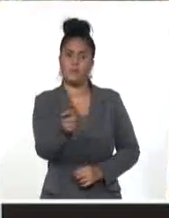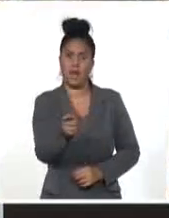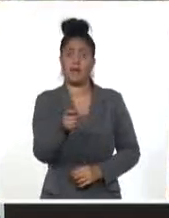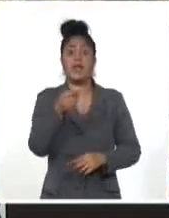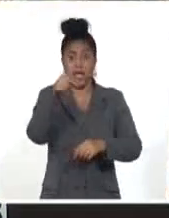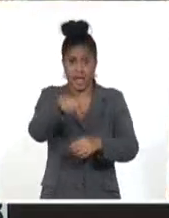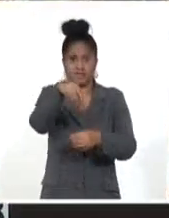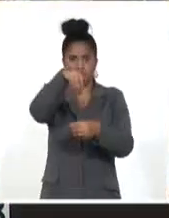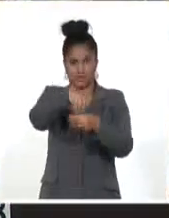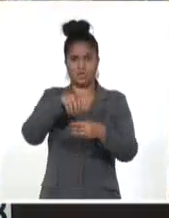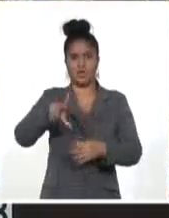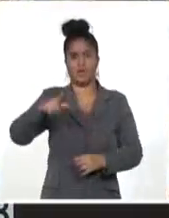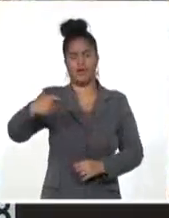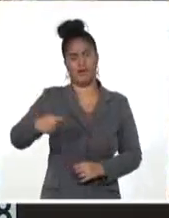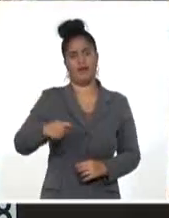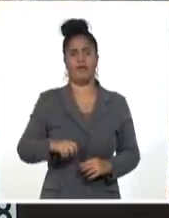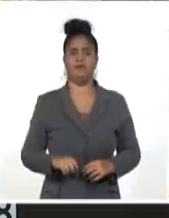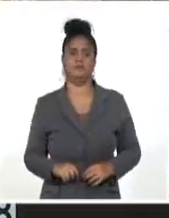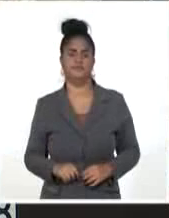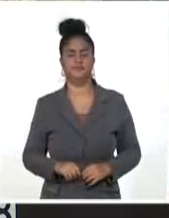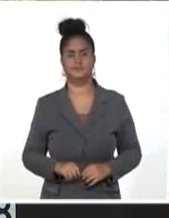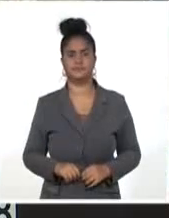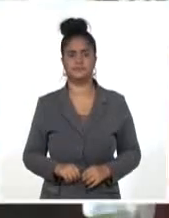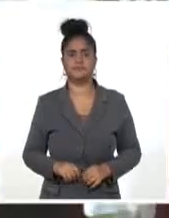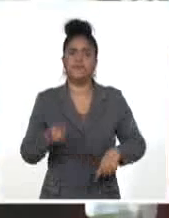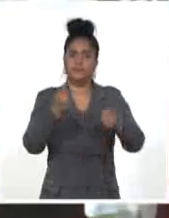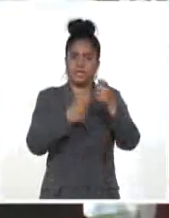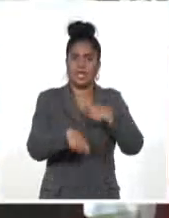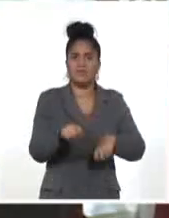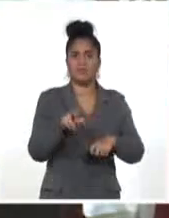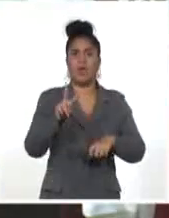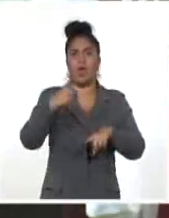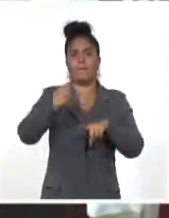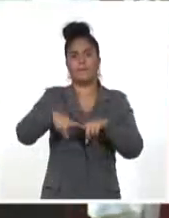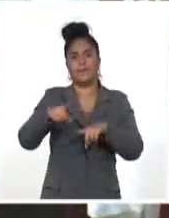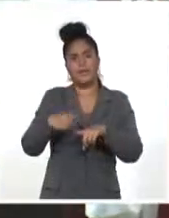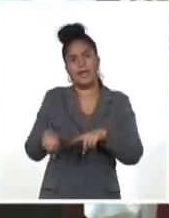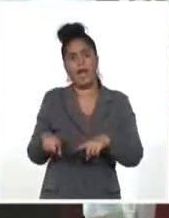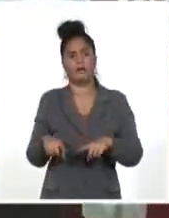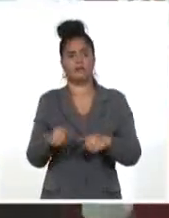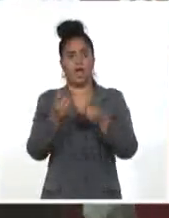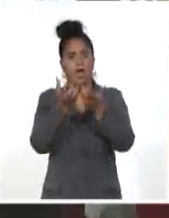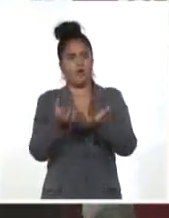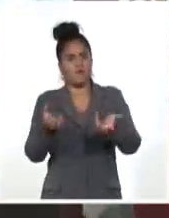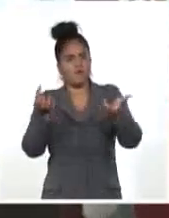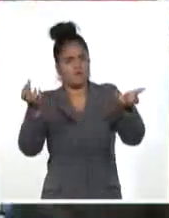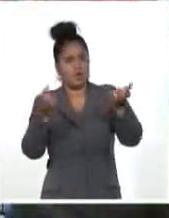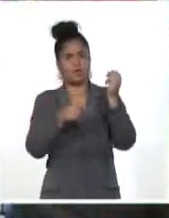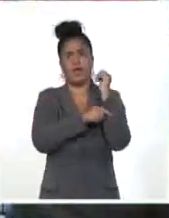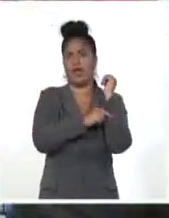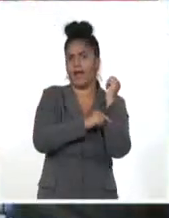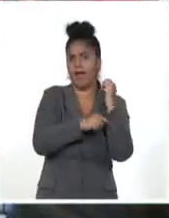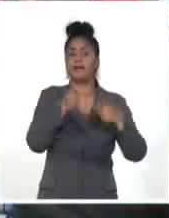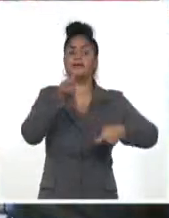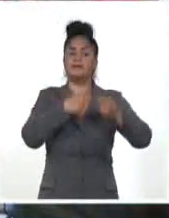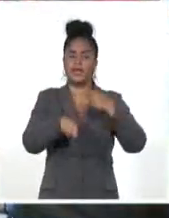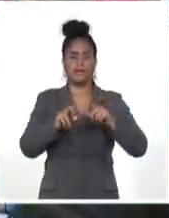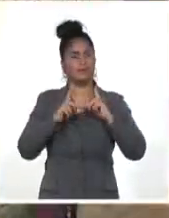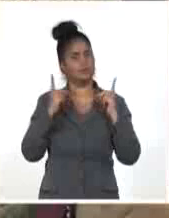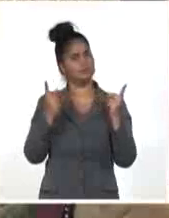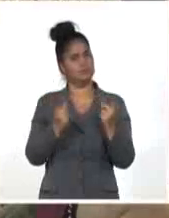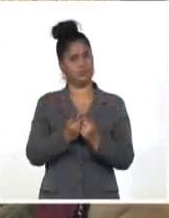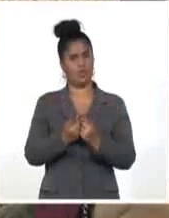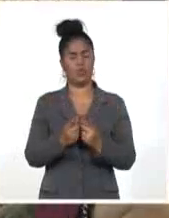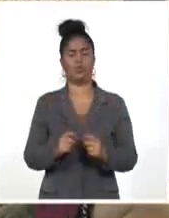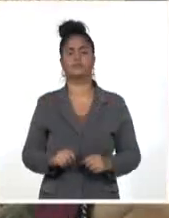organización de los sistemas alimentarios locales que articulan la producción, transformación, comercialización y consumo de alimentos y pauta un sistema de educación